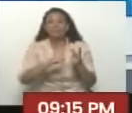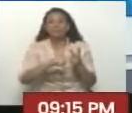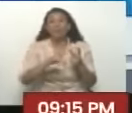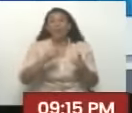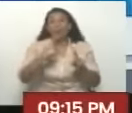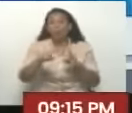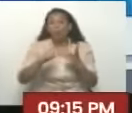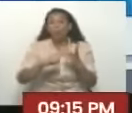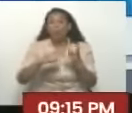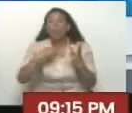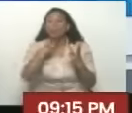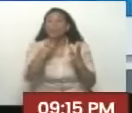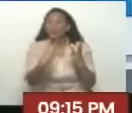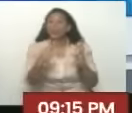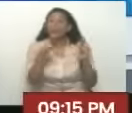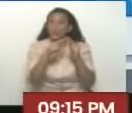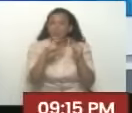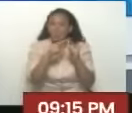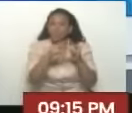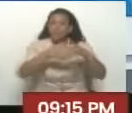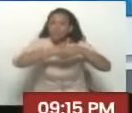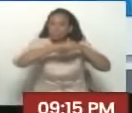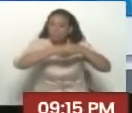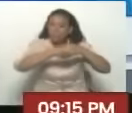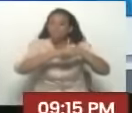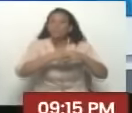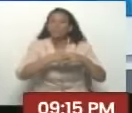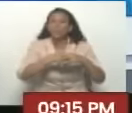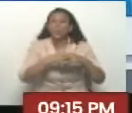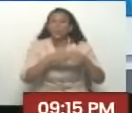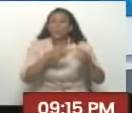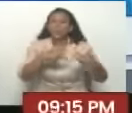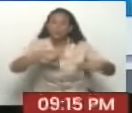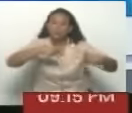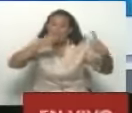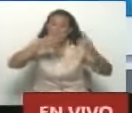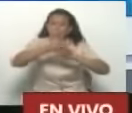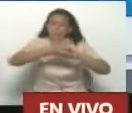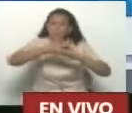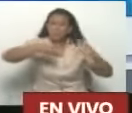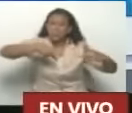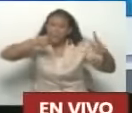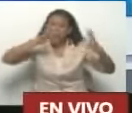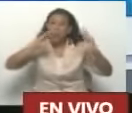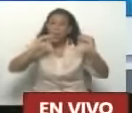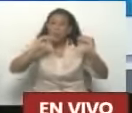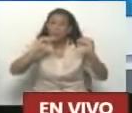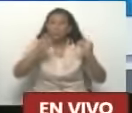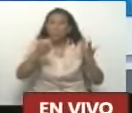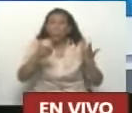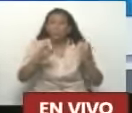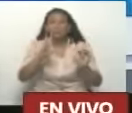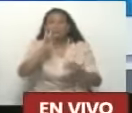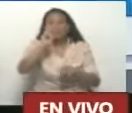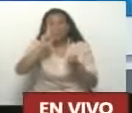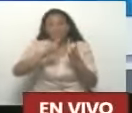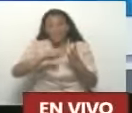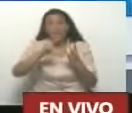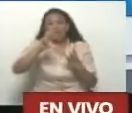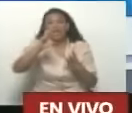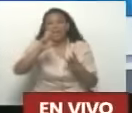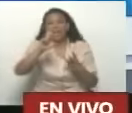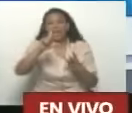vocero que lo conocí porque hicimos una videollamada y conocí a Leonel Velázquez